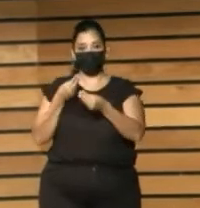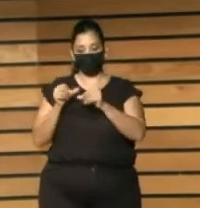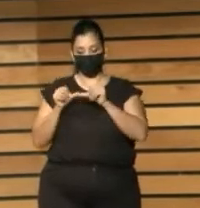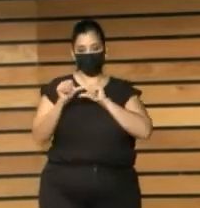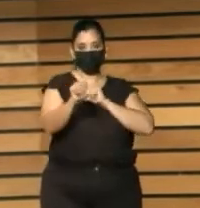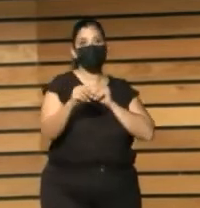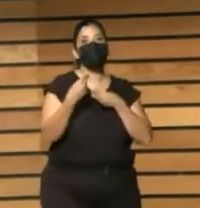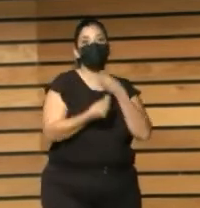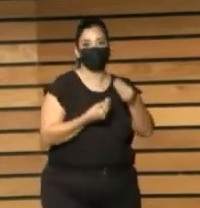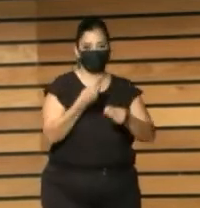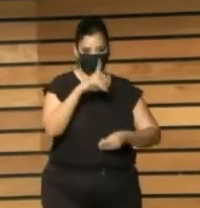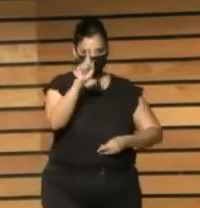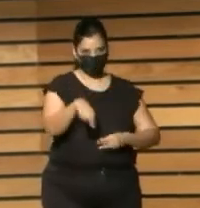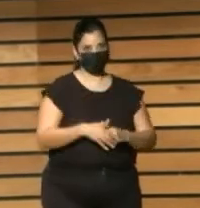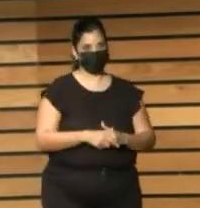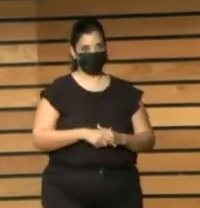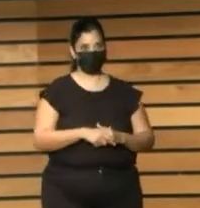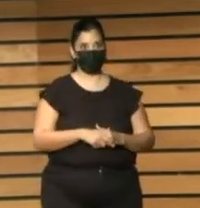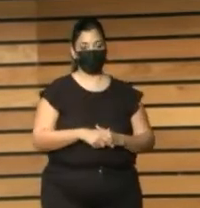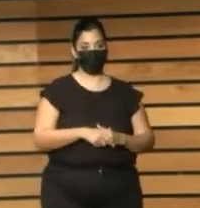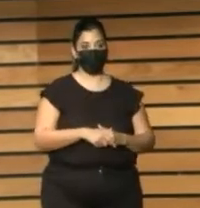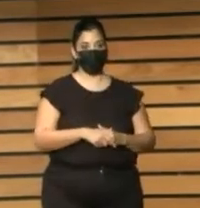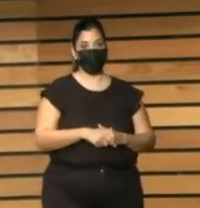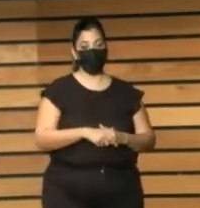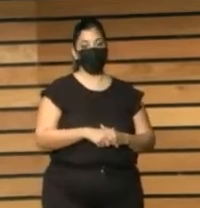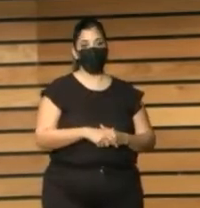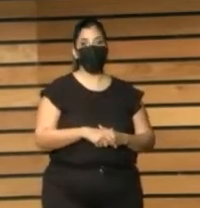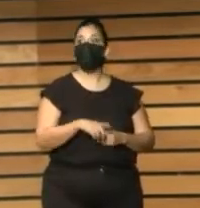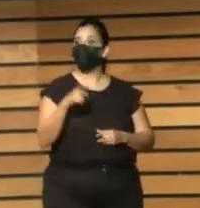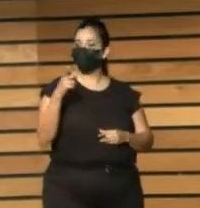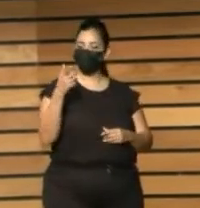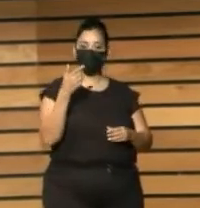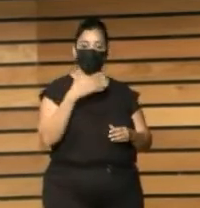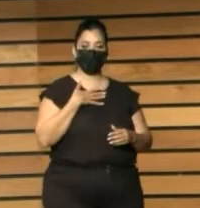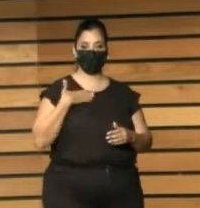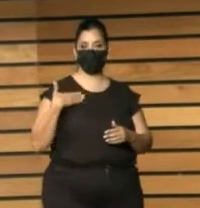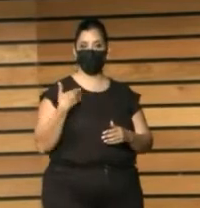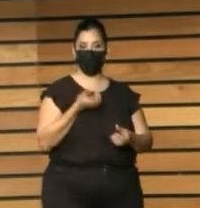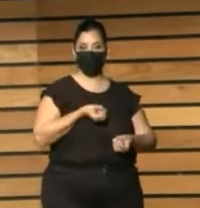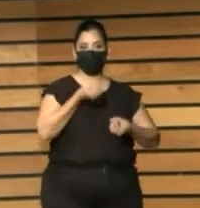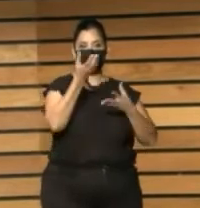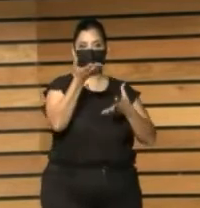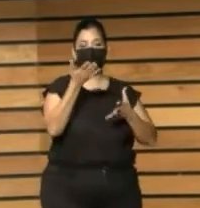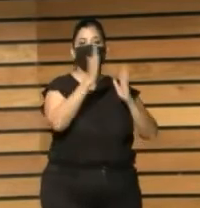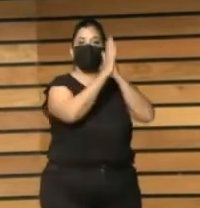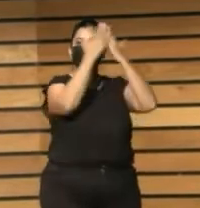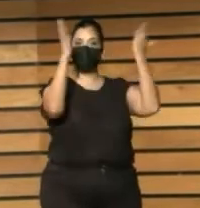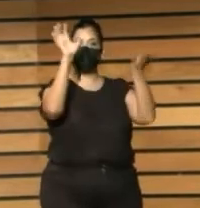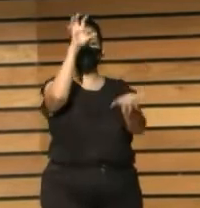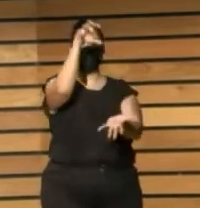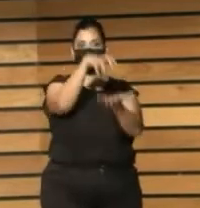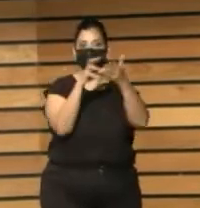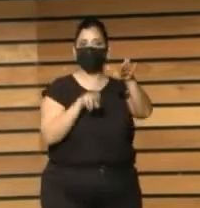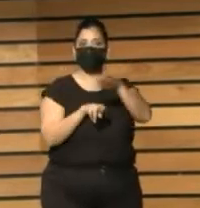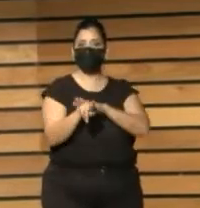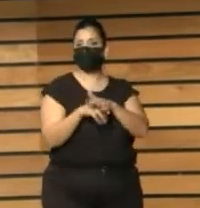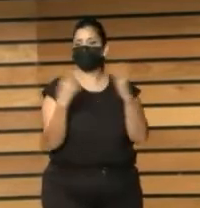Entonces vamos a estructurar la sesión. Primero proporcionaré yo una reflexión sobre qué es la biblioteca inclusiva o